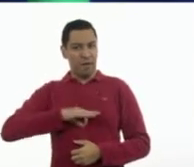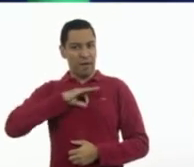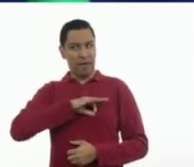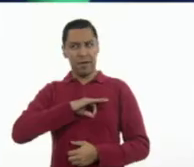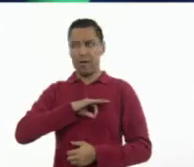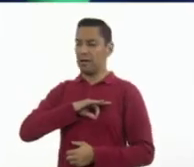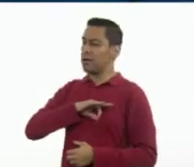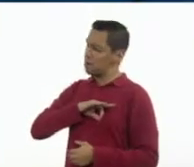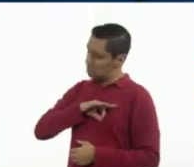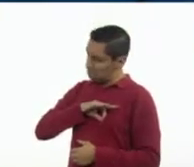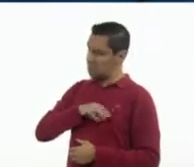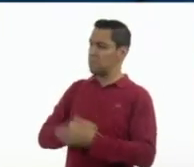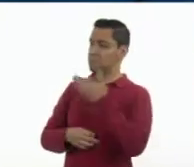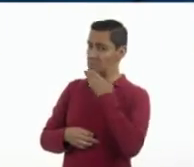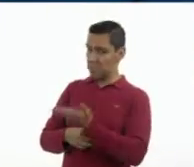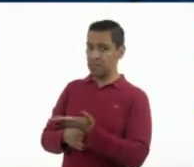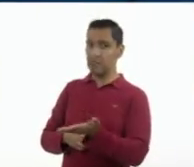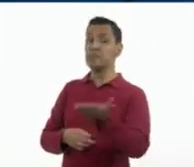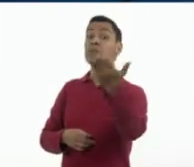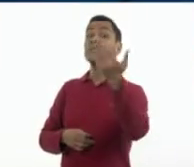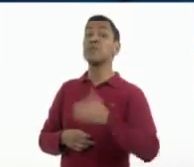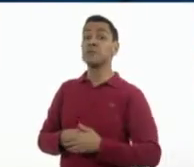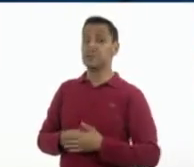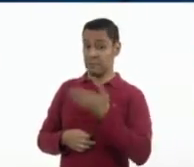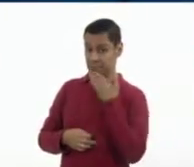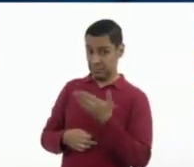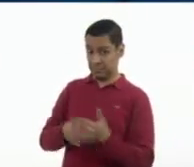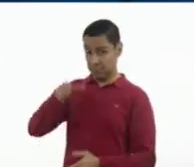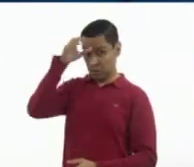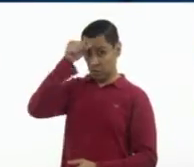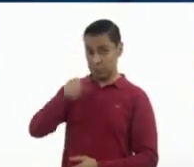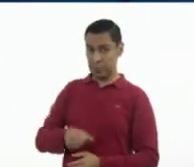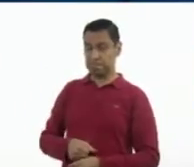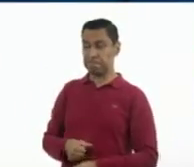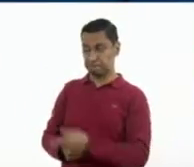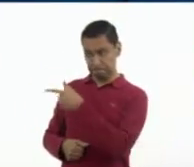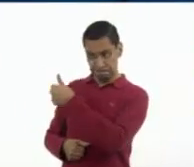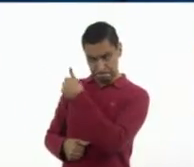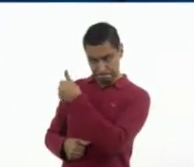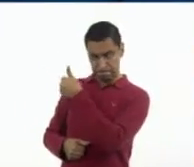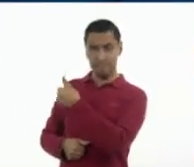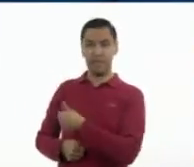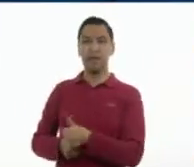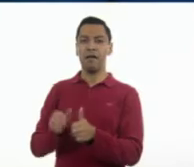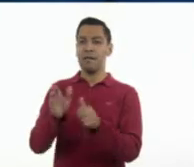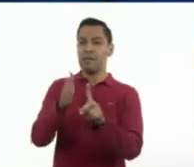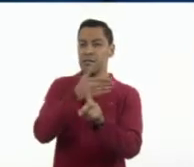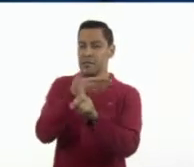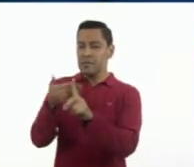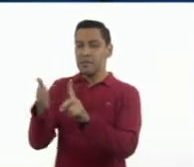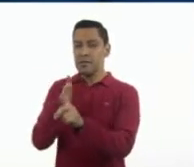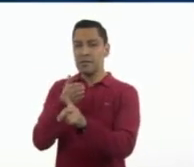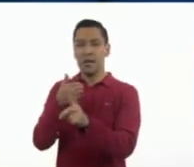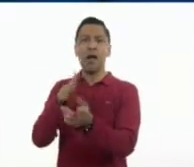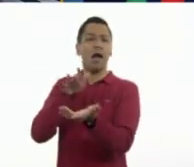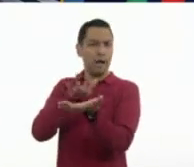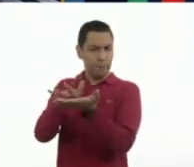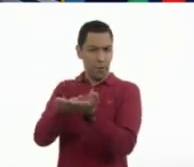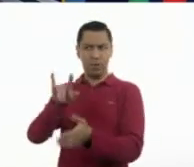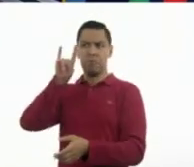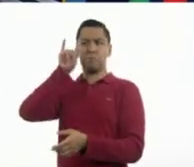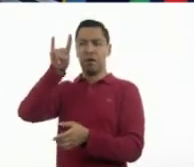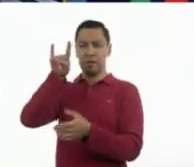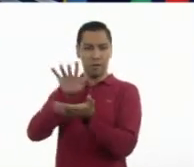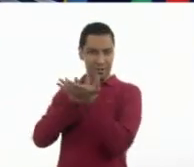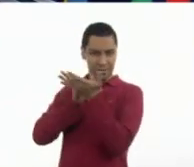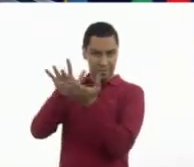manos es vivir sano y feliz. Estamos, está bien, muy bien, Juan, persuadiendo de alguna manera, apoyando a estos dibujos